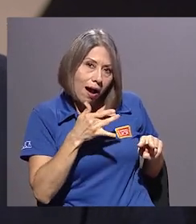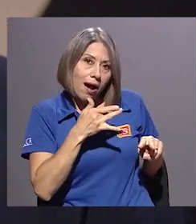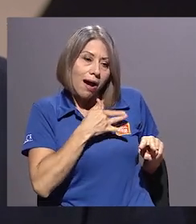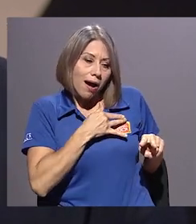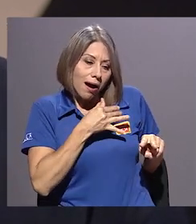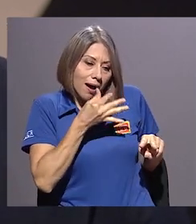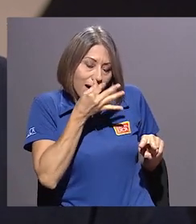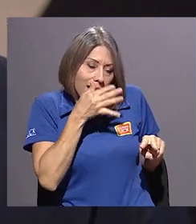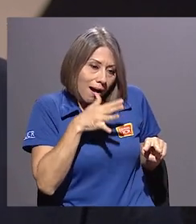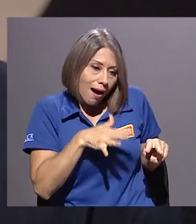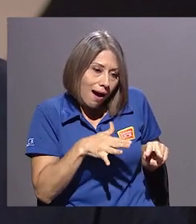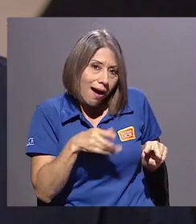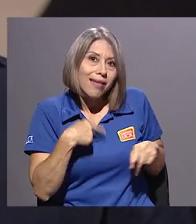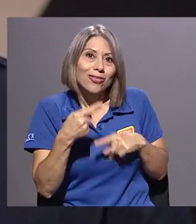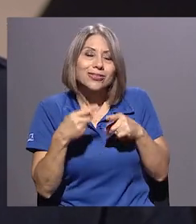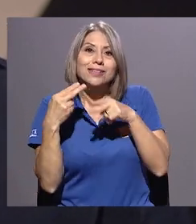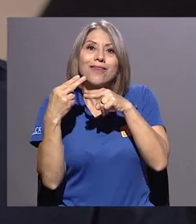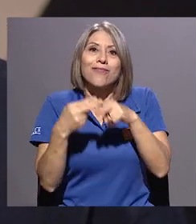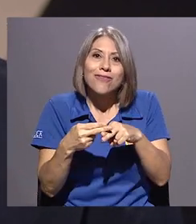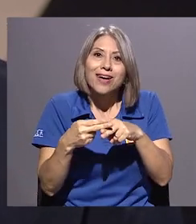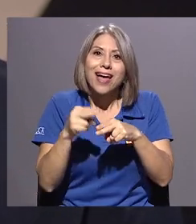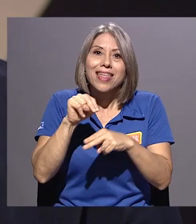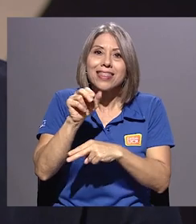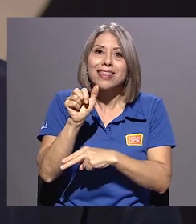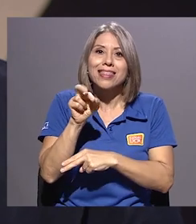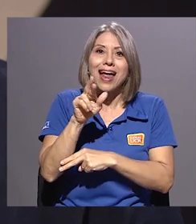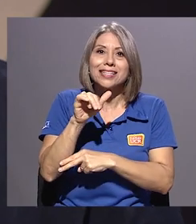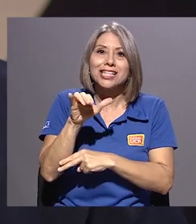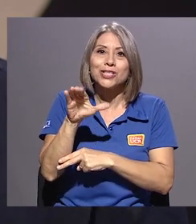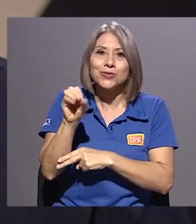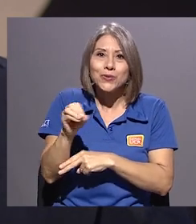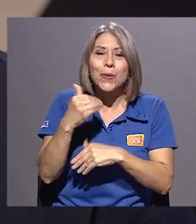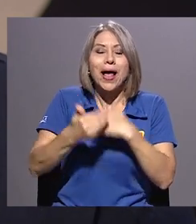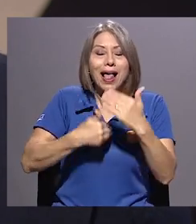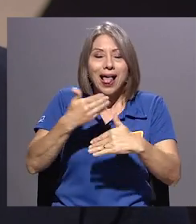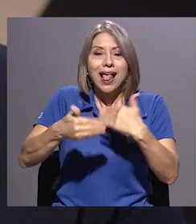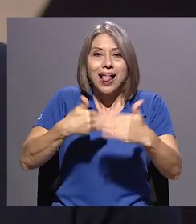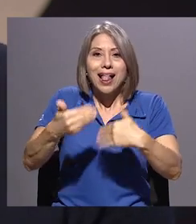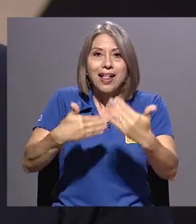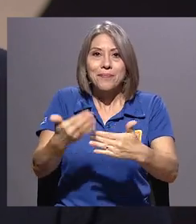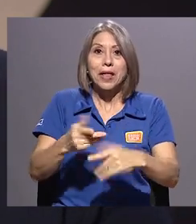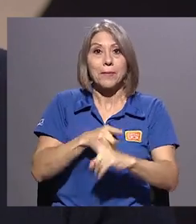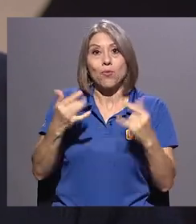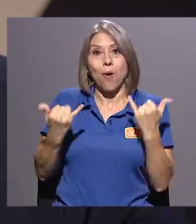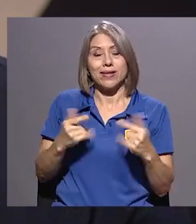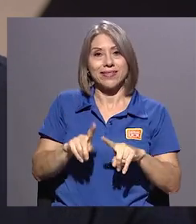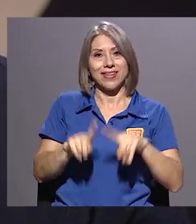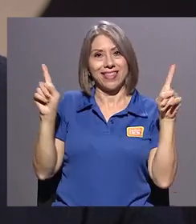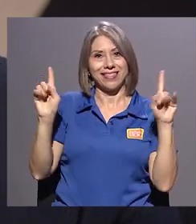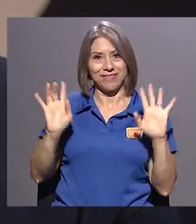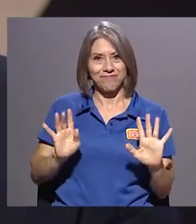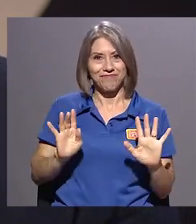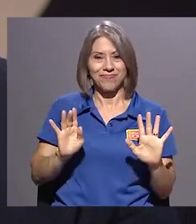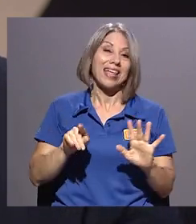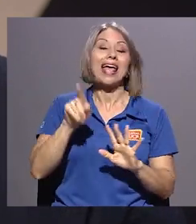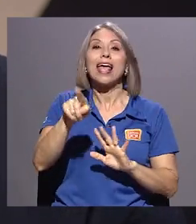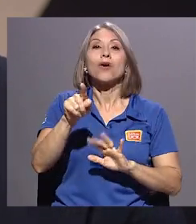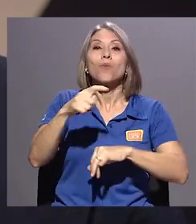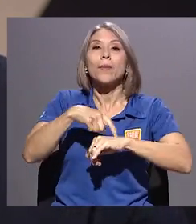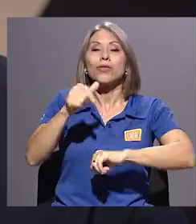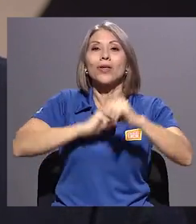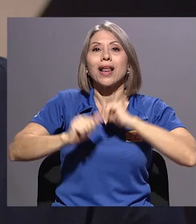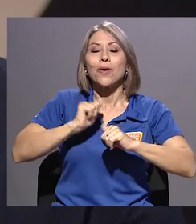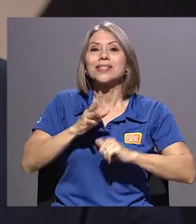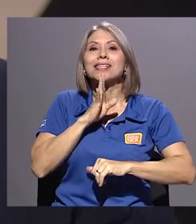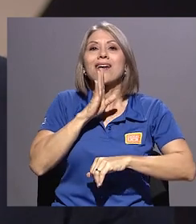Esta propuesta es diferente. Justamente en un momento de la obra, inclusive se habla de que Pausanias